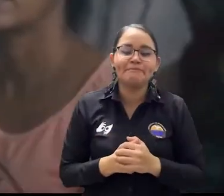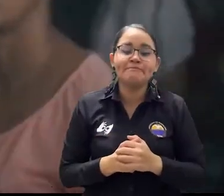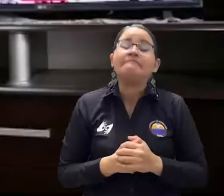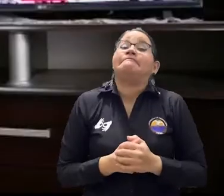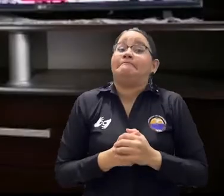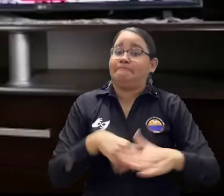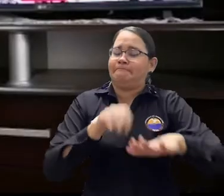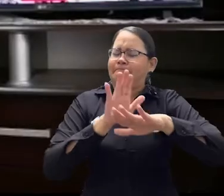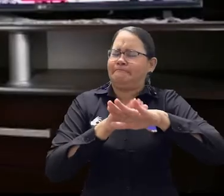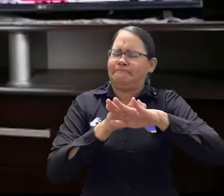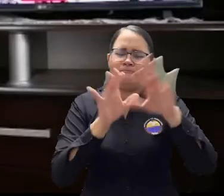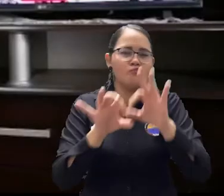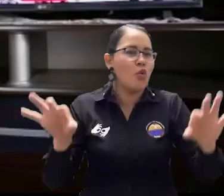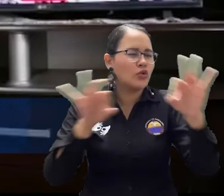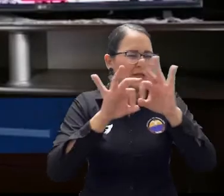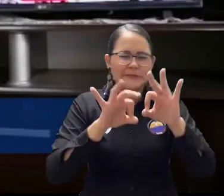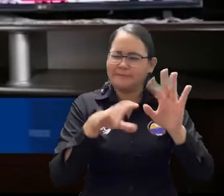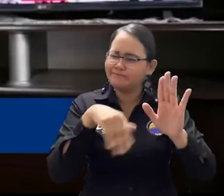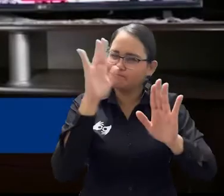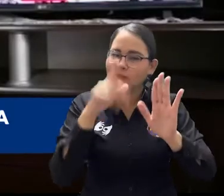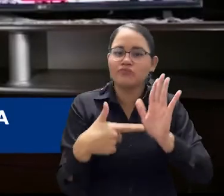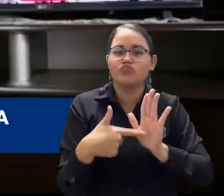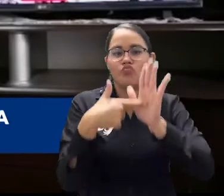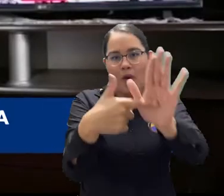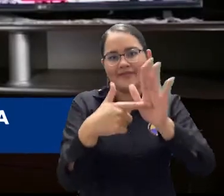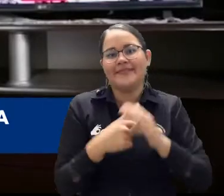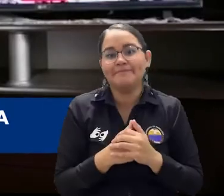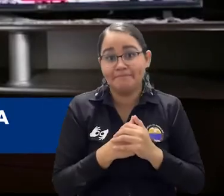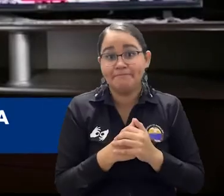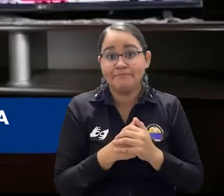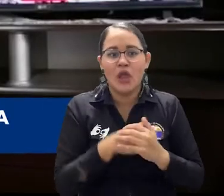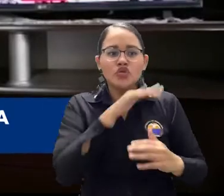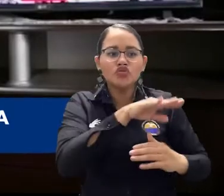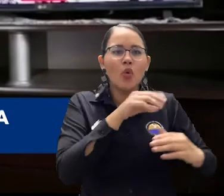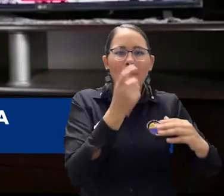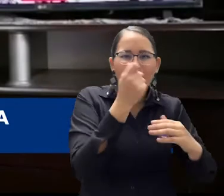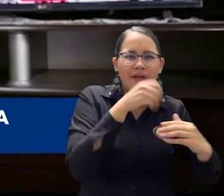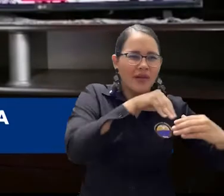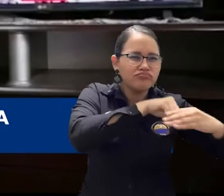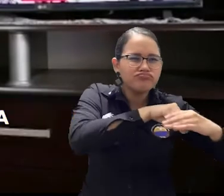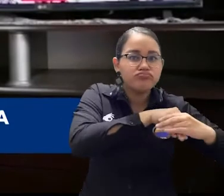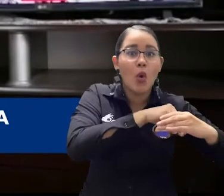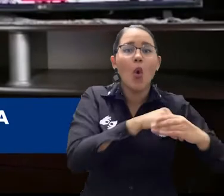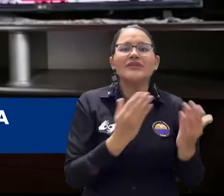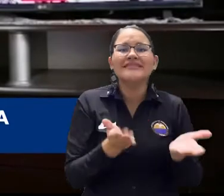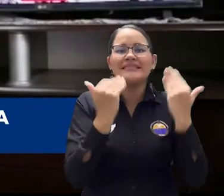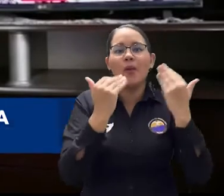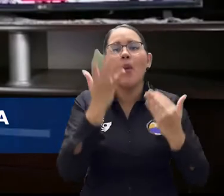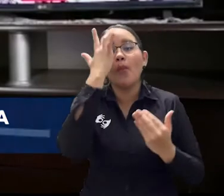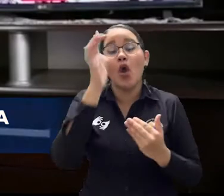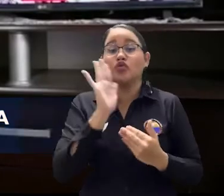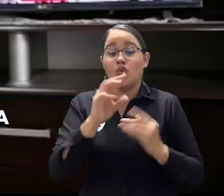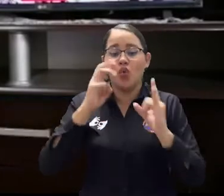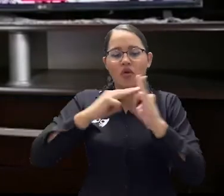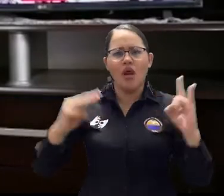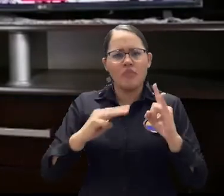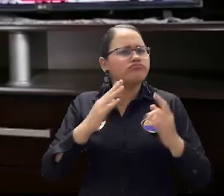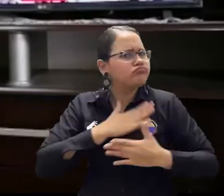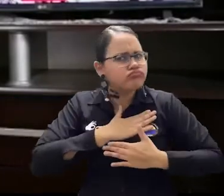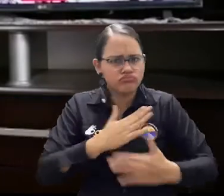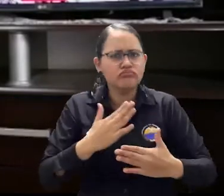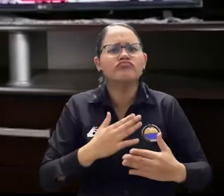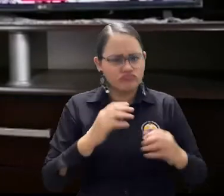Es necesario resaltar que este proyecto fue aprobado para financiación dada la misión de la universidad en cuanto a docencia, investigación